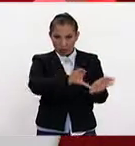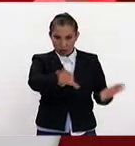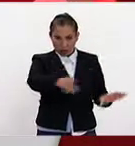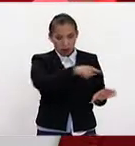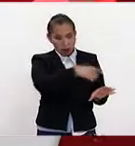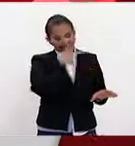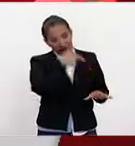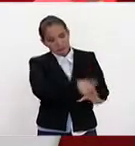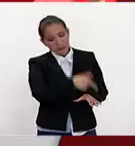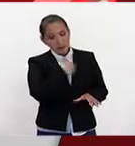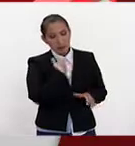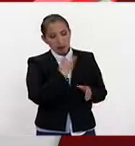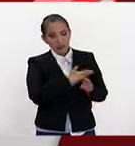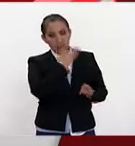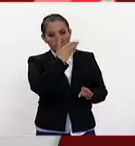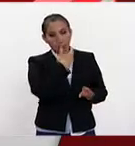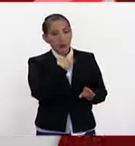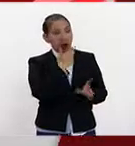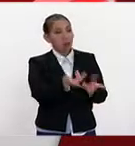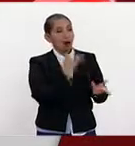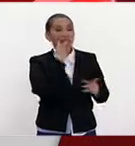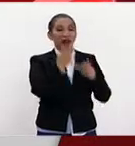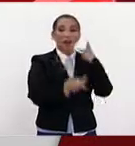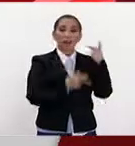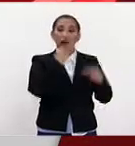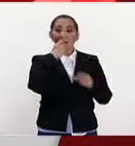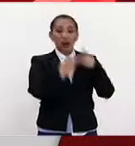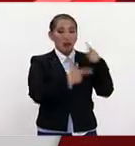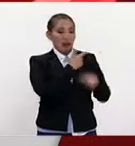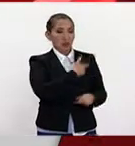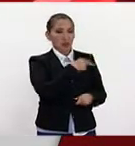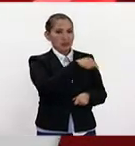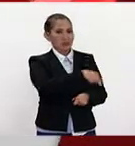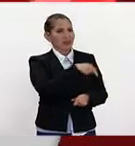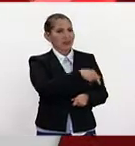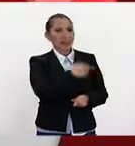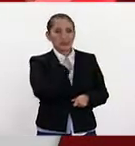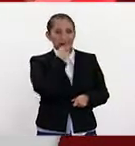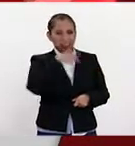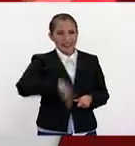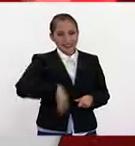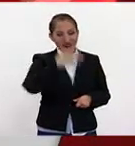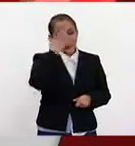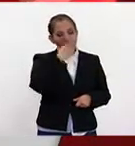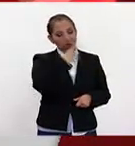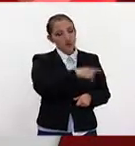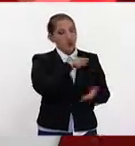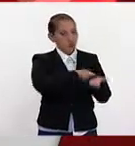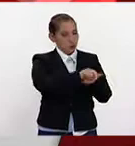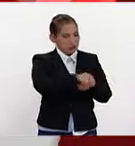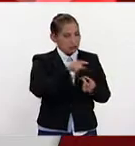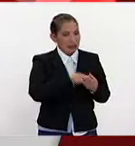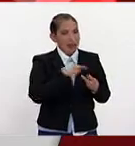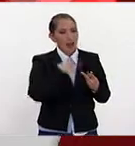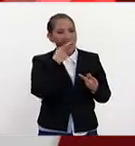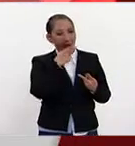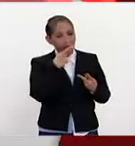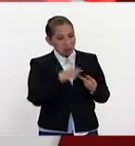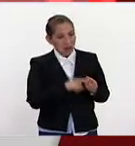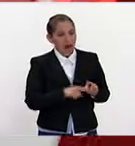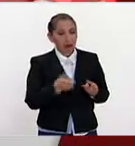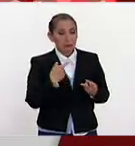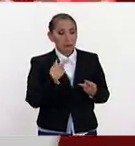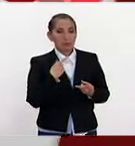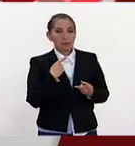extremadamente mediático y, como mencionas tú, lo sabemos por sus tuits, por sus declaraciones,